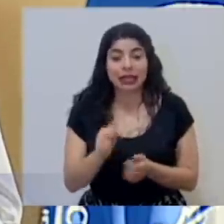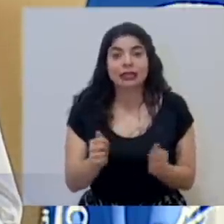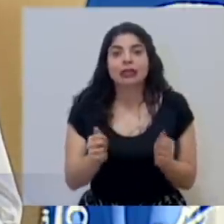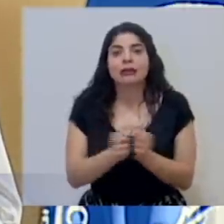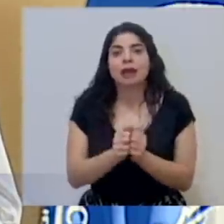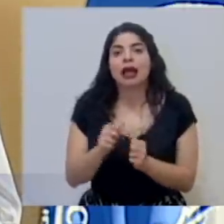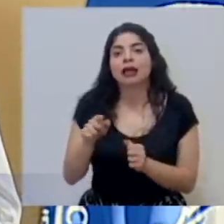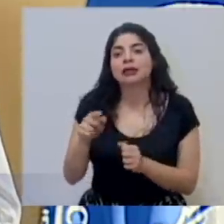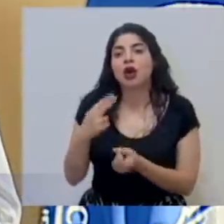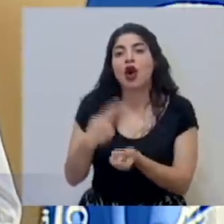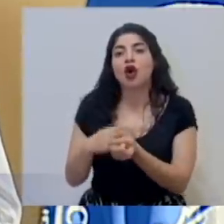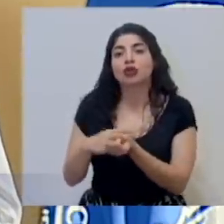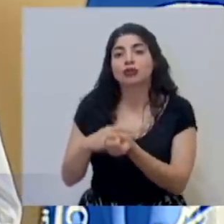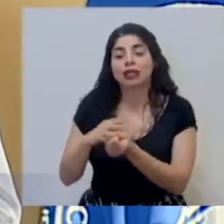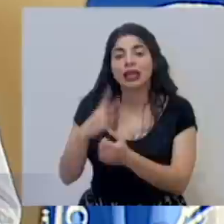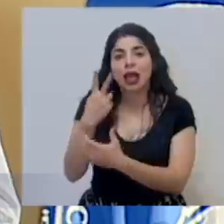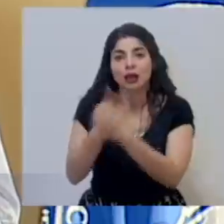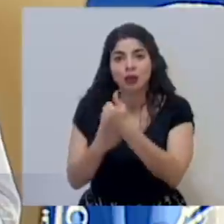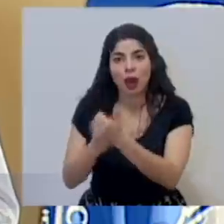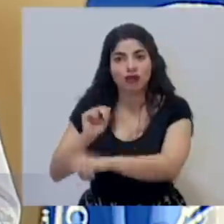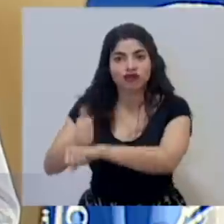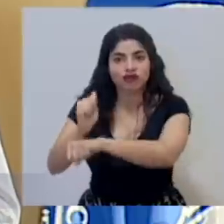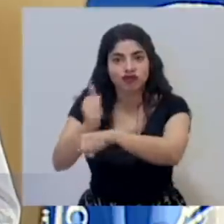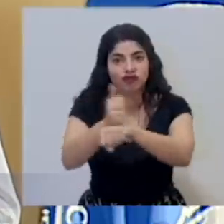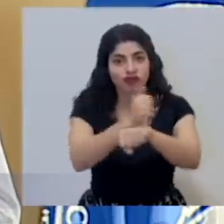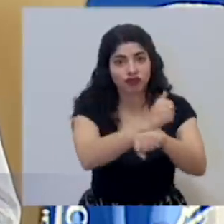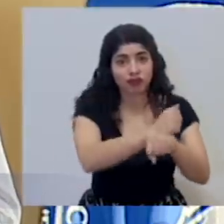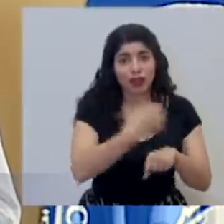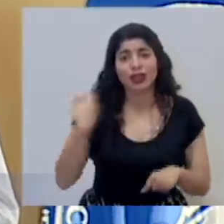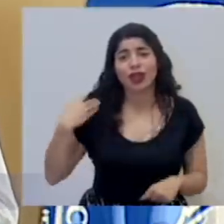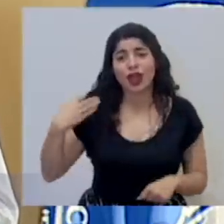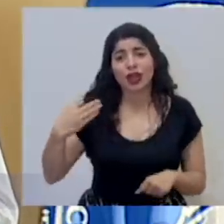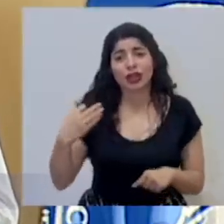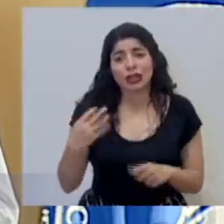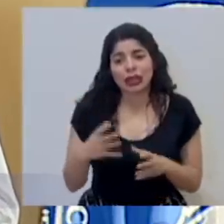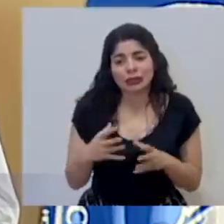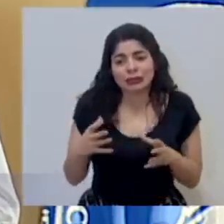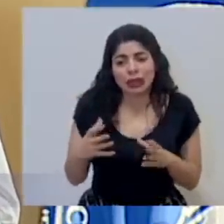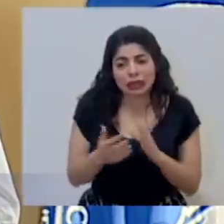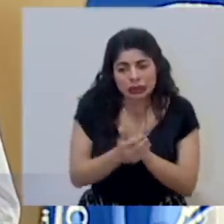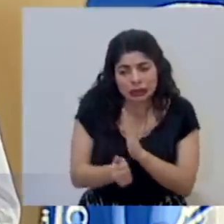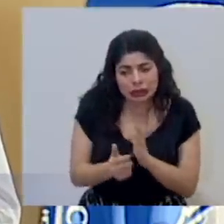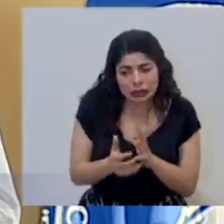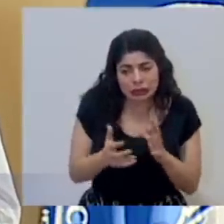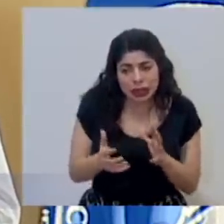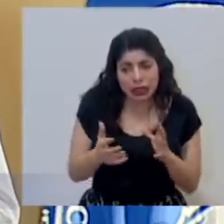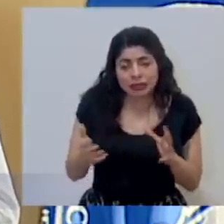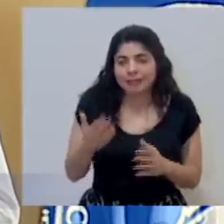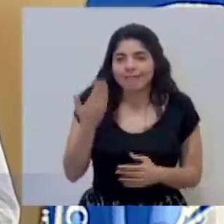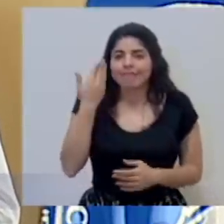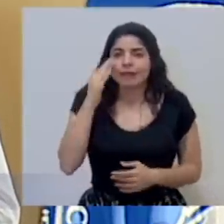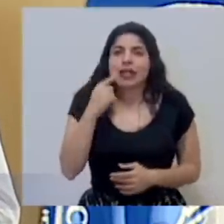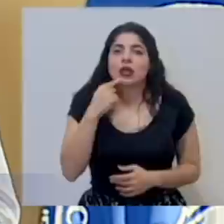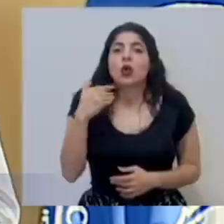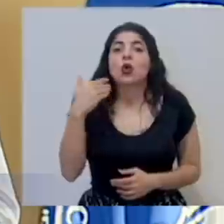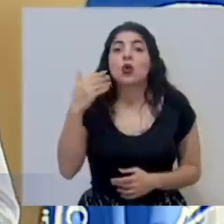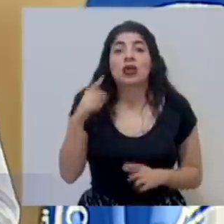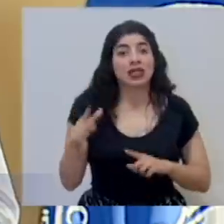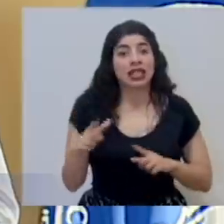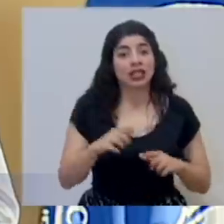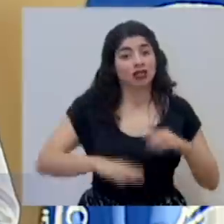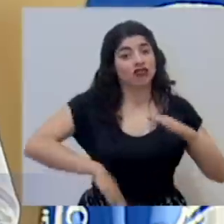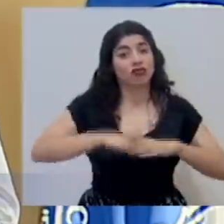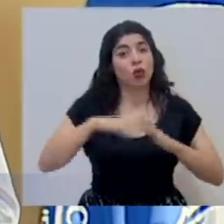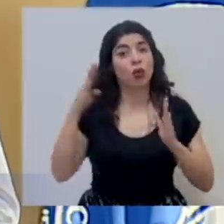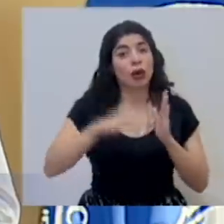convertir los hospitales duales todos los días aumenta un poquito la capacidad no sabría decirle para cuándo vamos a tener las 4 mil